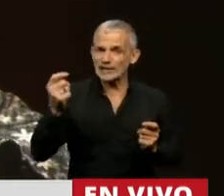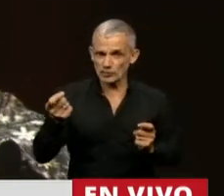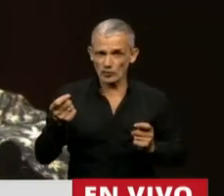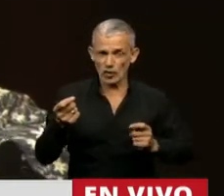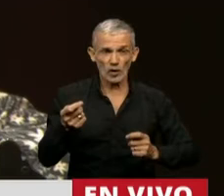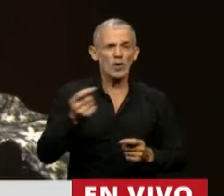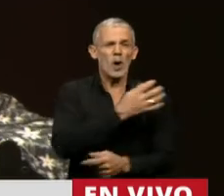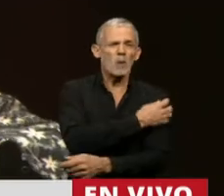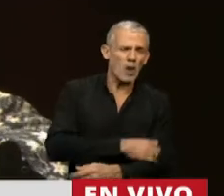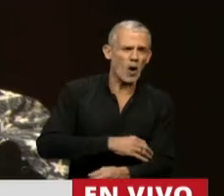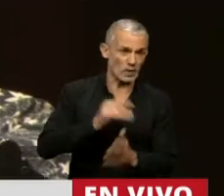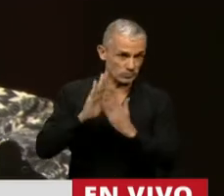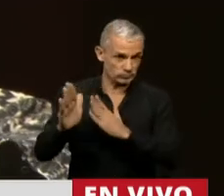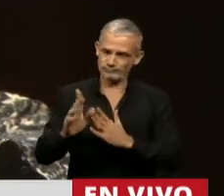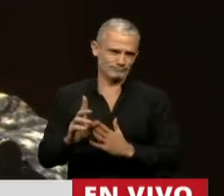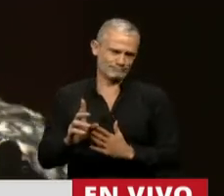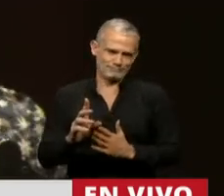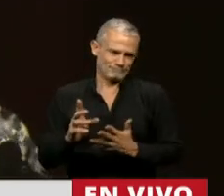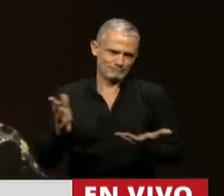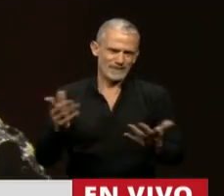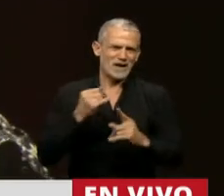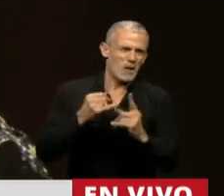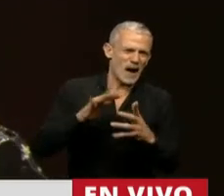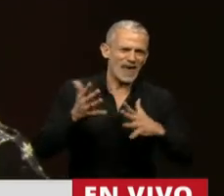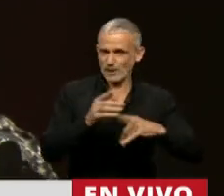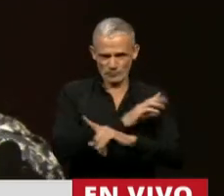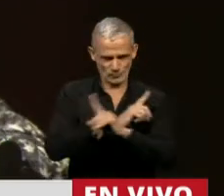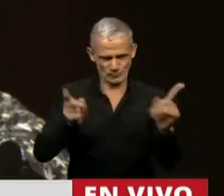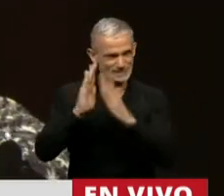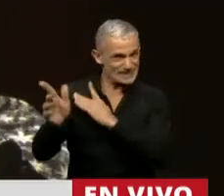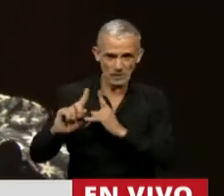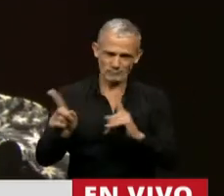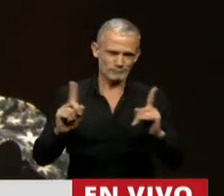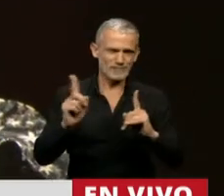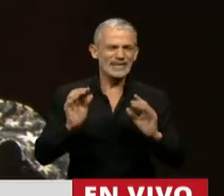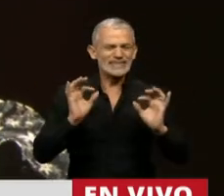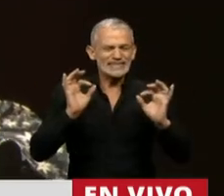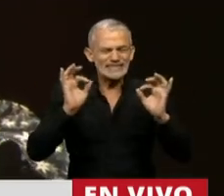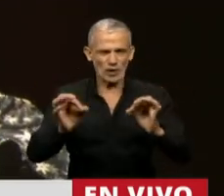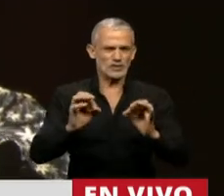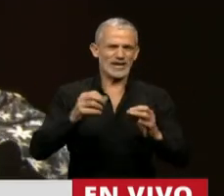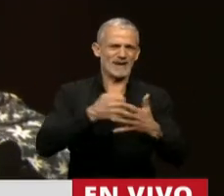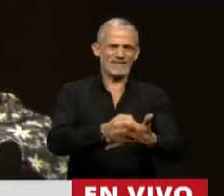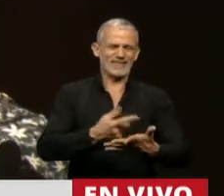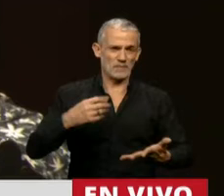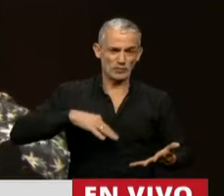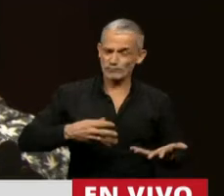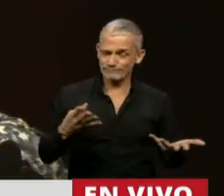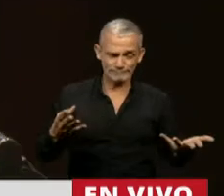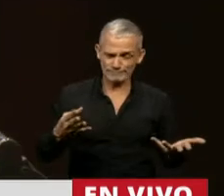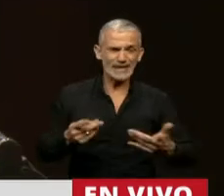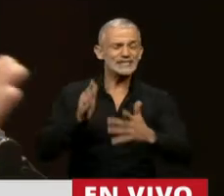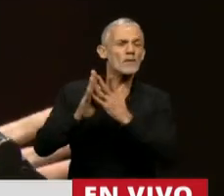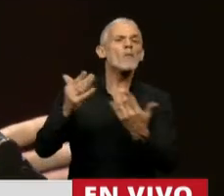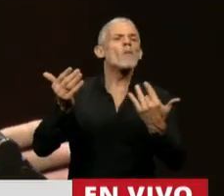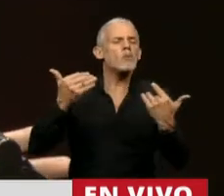los pobres, los que se van no es la clase media, los que se van no son los que no llegan con su salario a fin de mes, los que se van son los que se